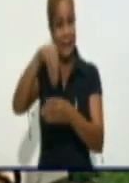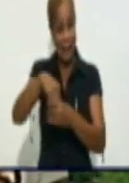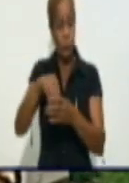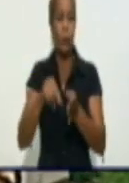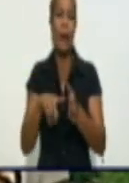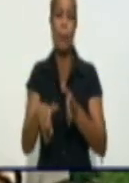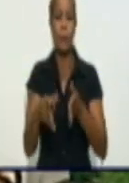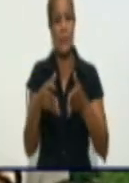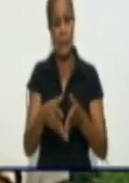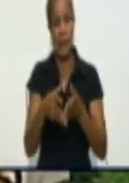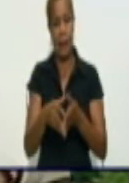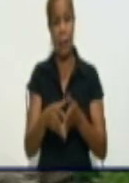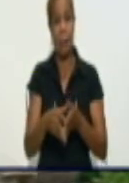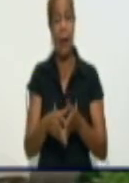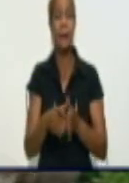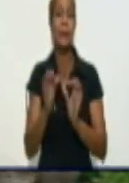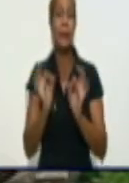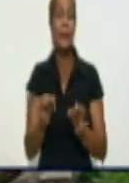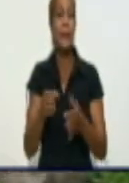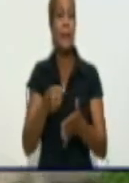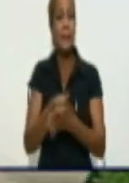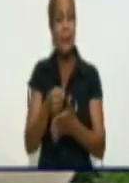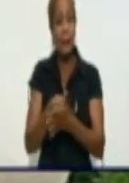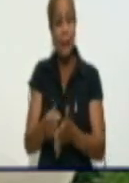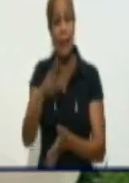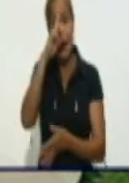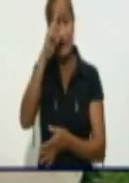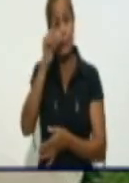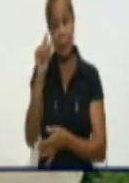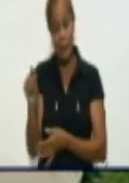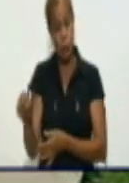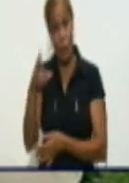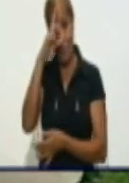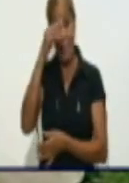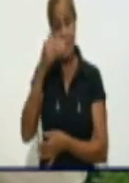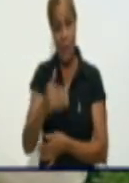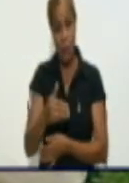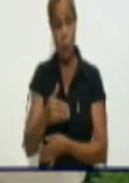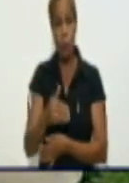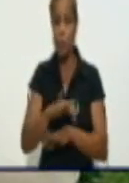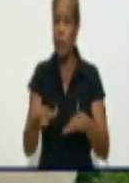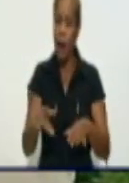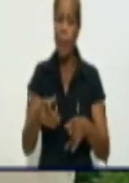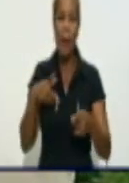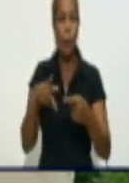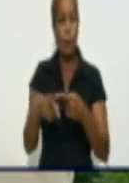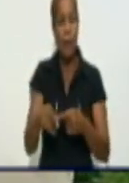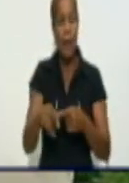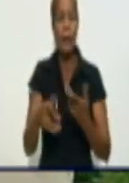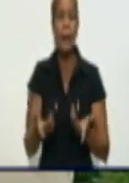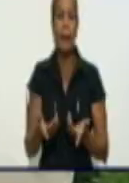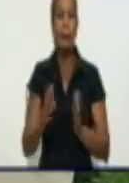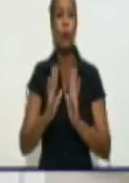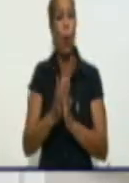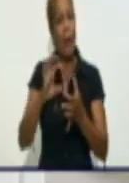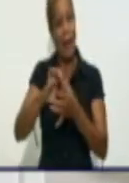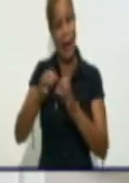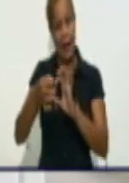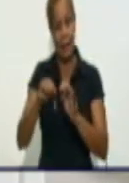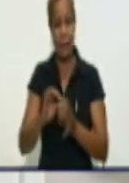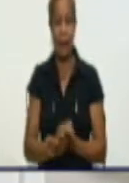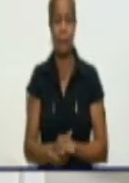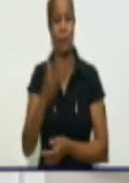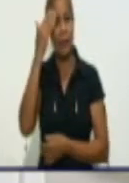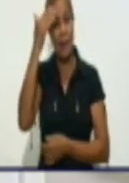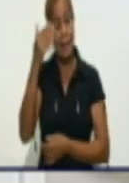Salud Pública en nuestra provincia para cortar la transmisión de la COVID-19. Gracias, doctora, por su intervención. Por